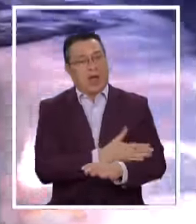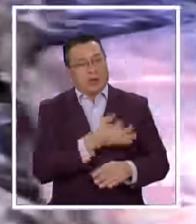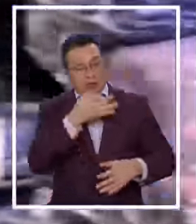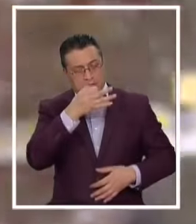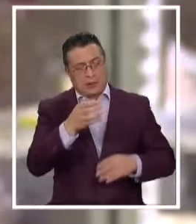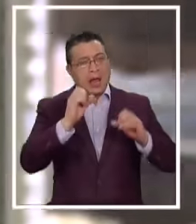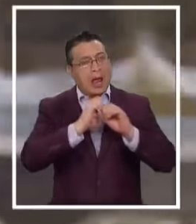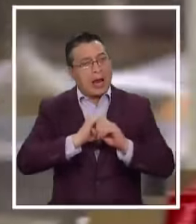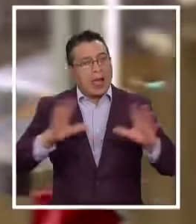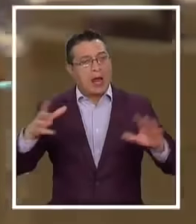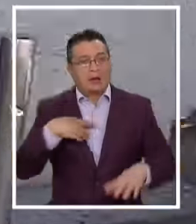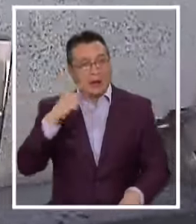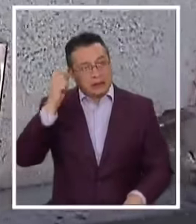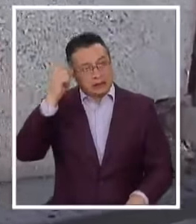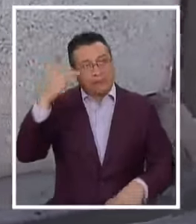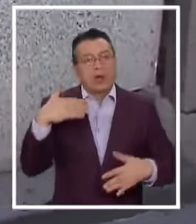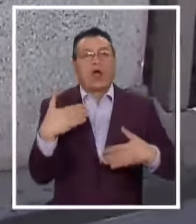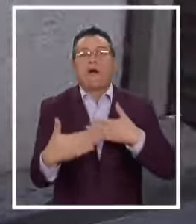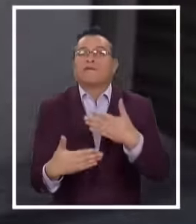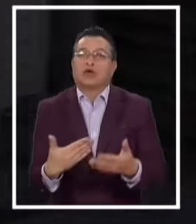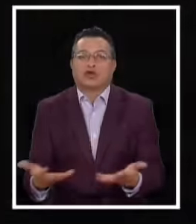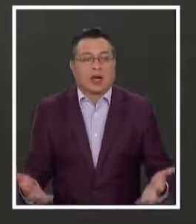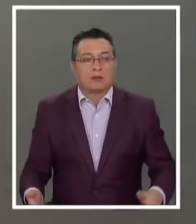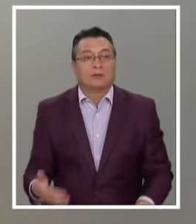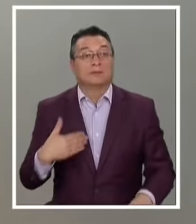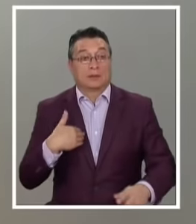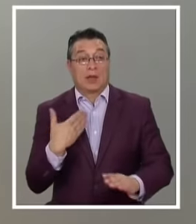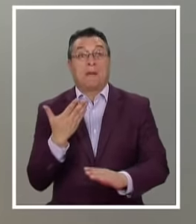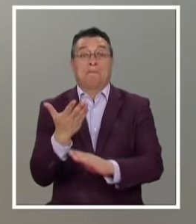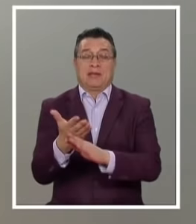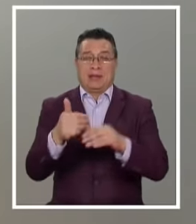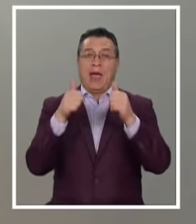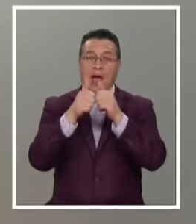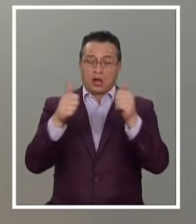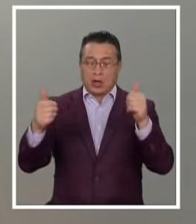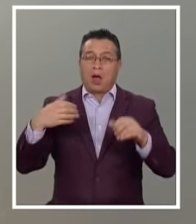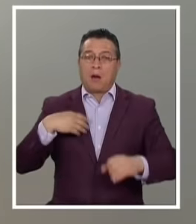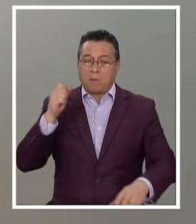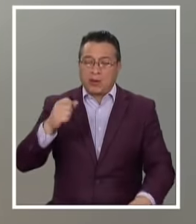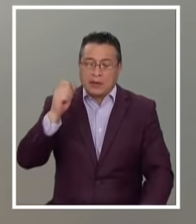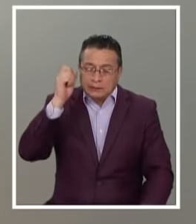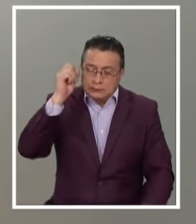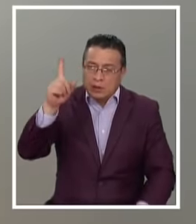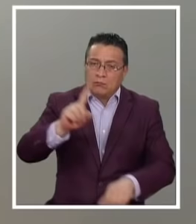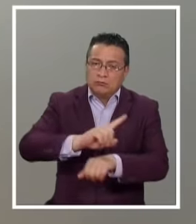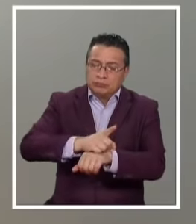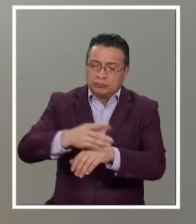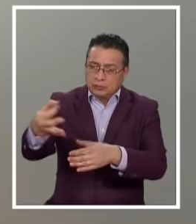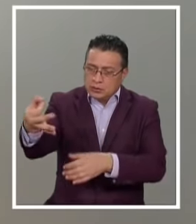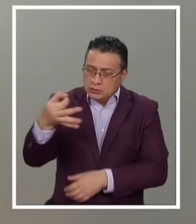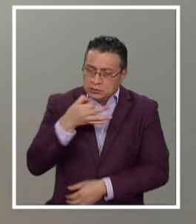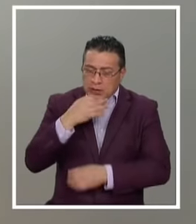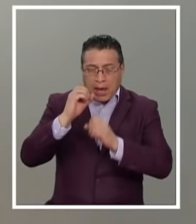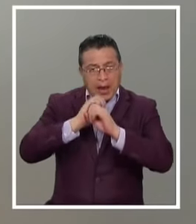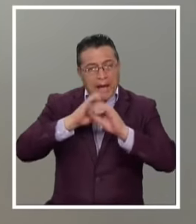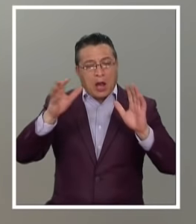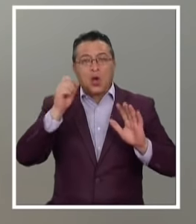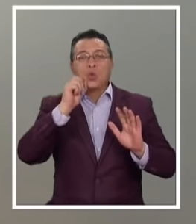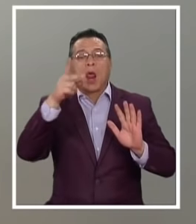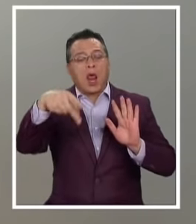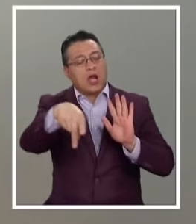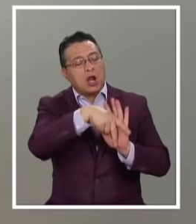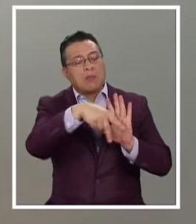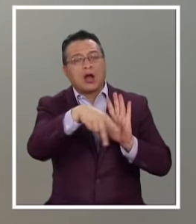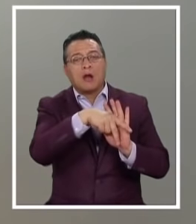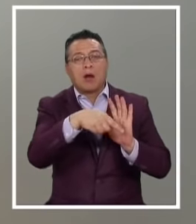claridad Para saber Su funcionamiento Solicitamos A las autoridades Poder conocer A la brevedad Y con claridad Las normas Que